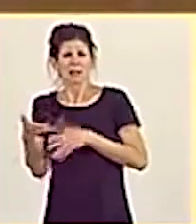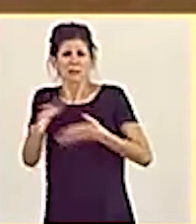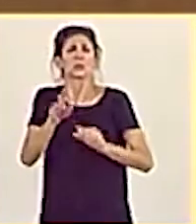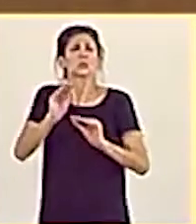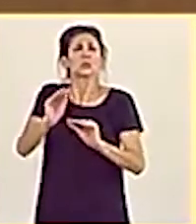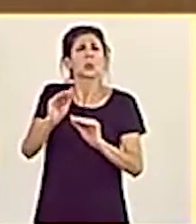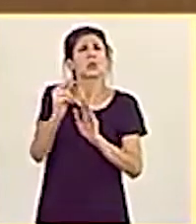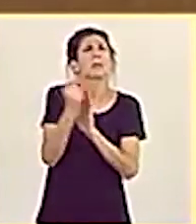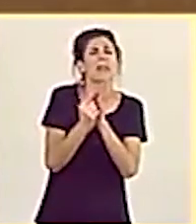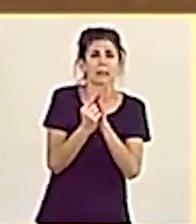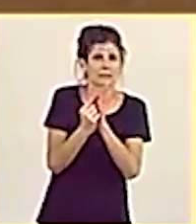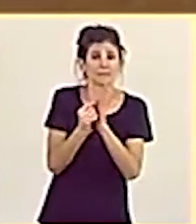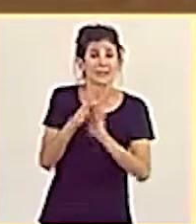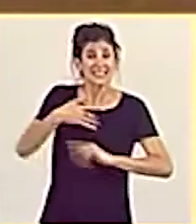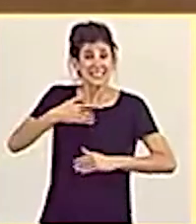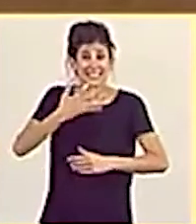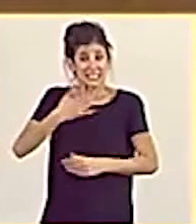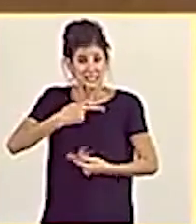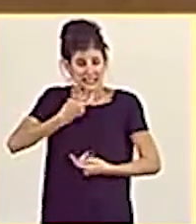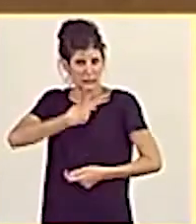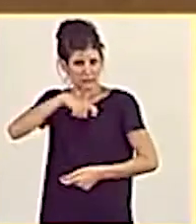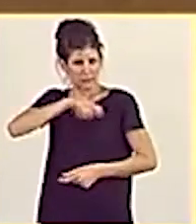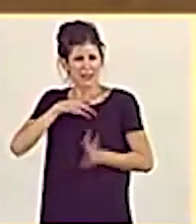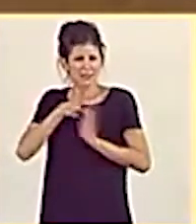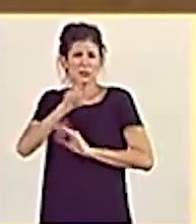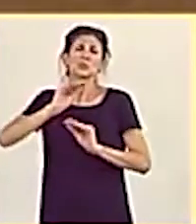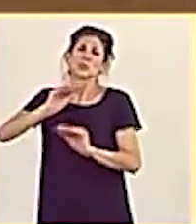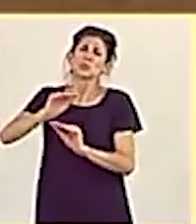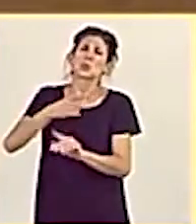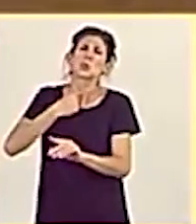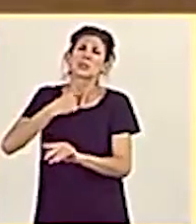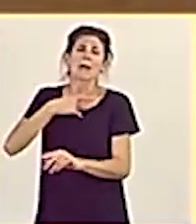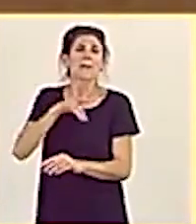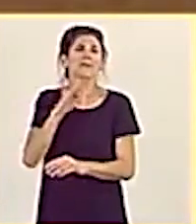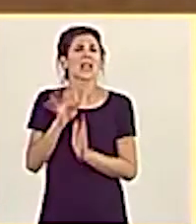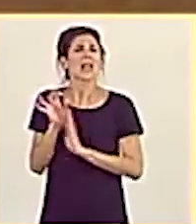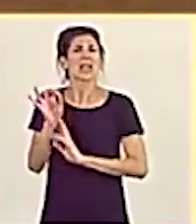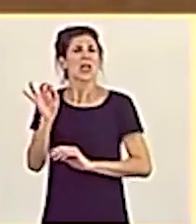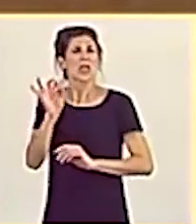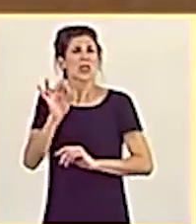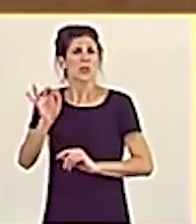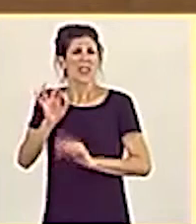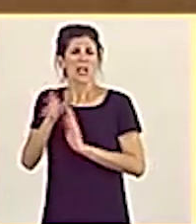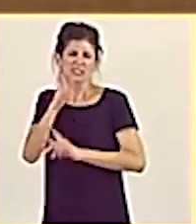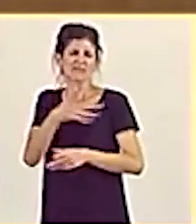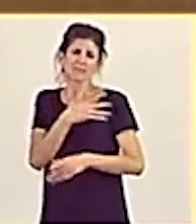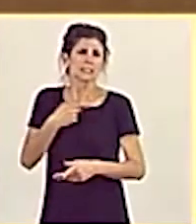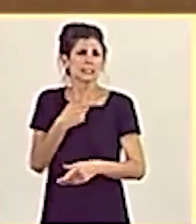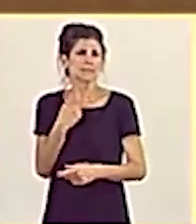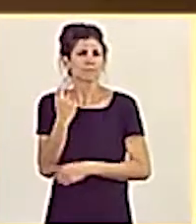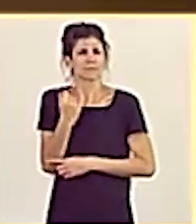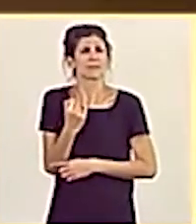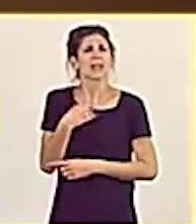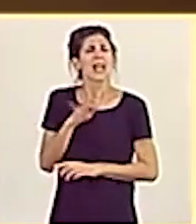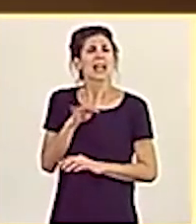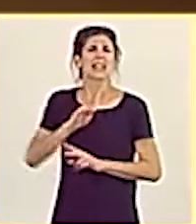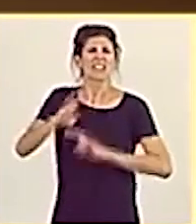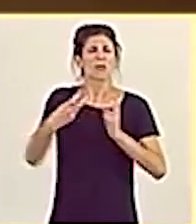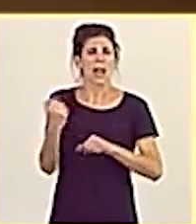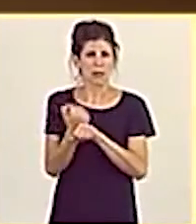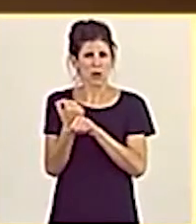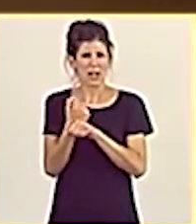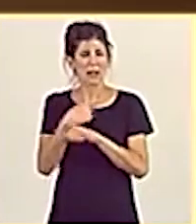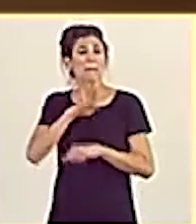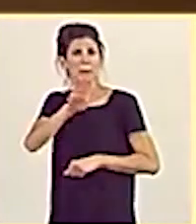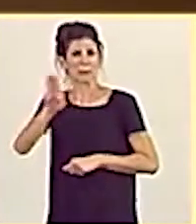si el Gobierno de España hubiera aplicado la receta que tanto le gusta a ciudadanos que consiste en defender la reforma laboral del Partido Popular? Tendríamos